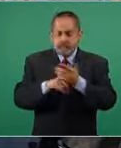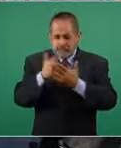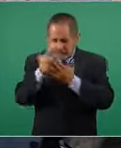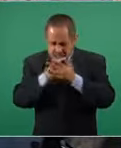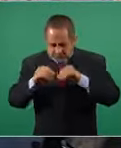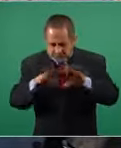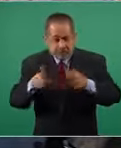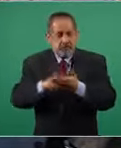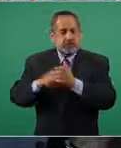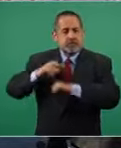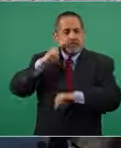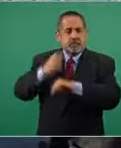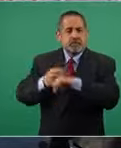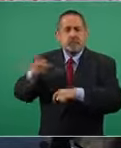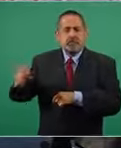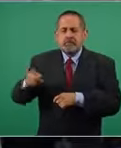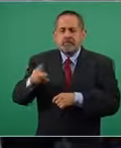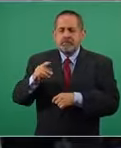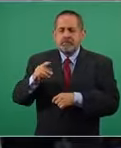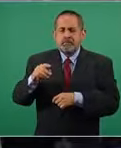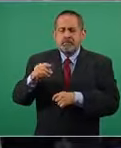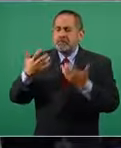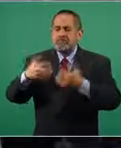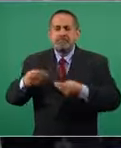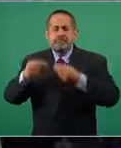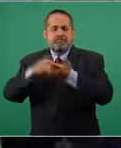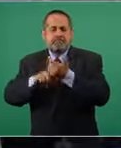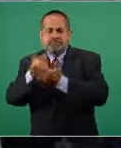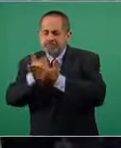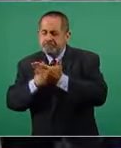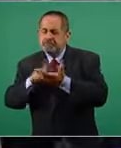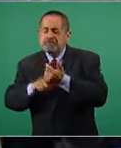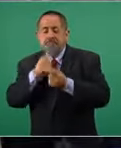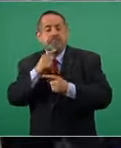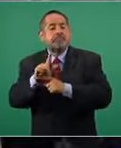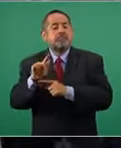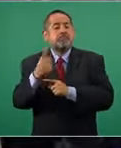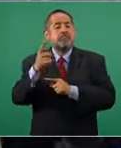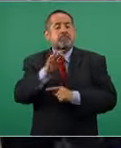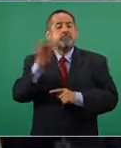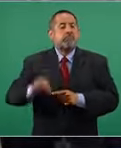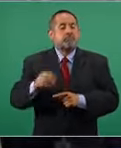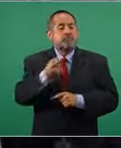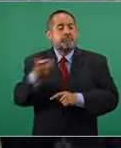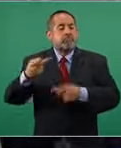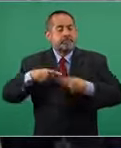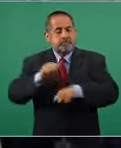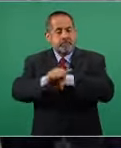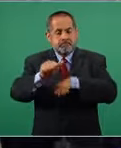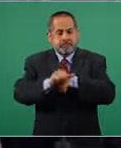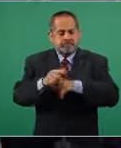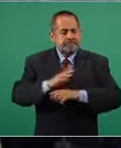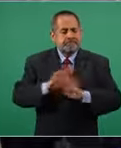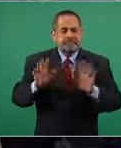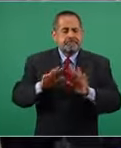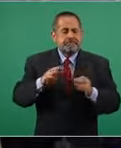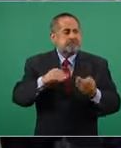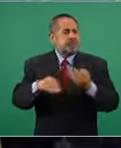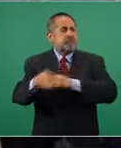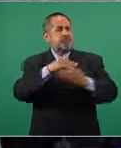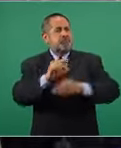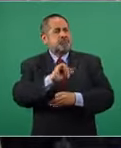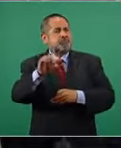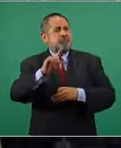estudio de la consultora Management and Feed que decía que el 71% de los argentinos cree que deberían renunciar todos los